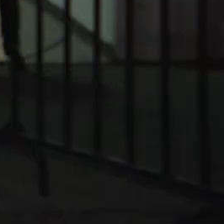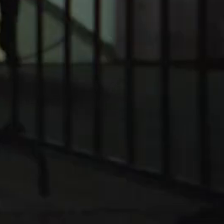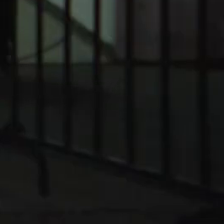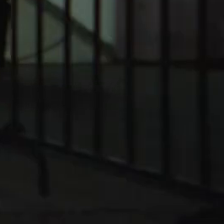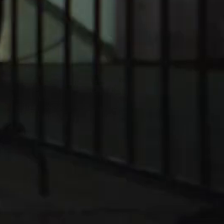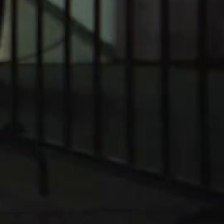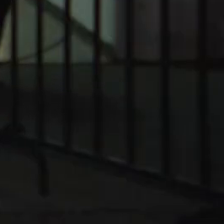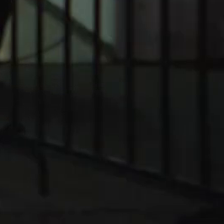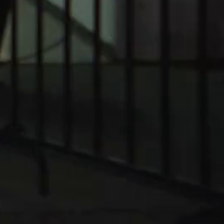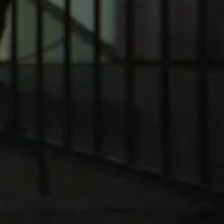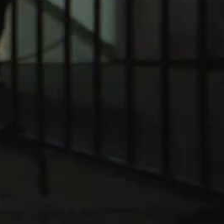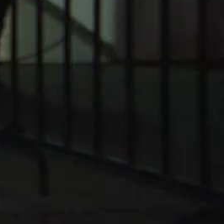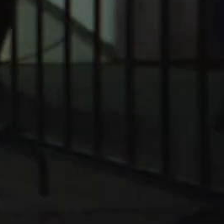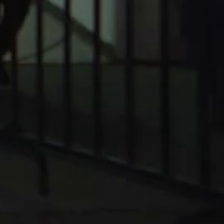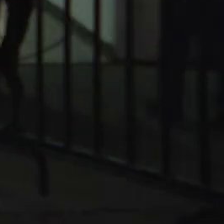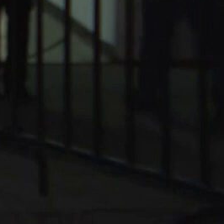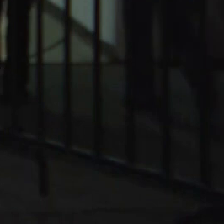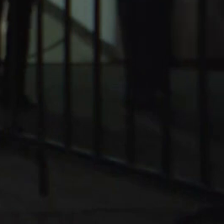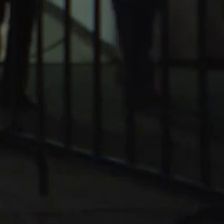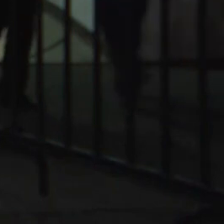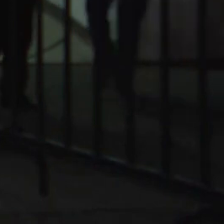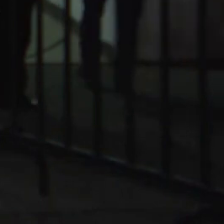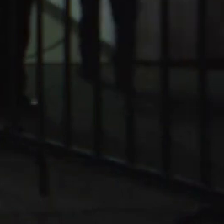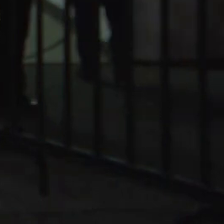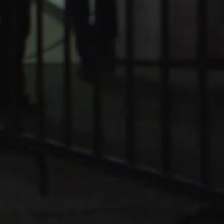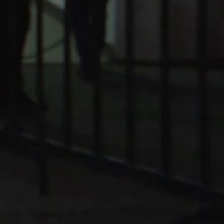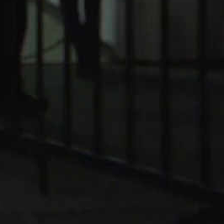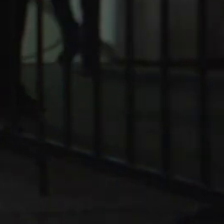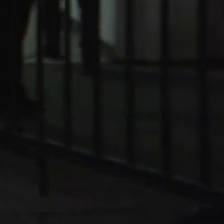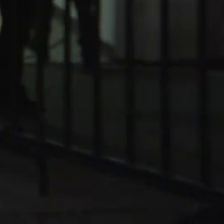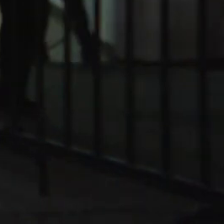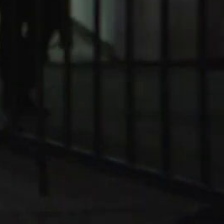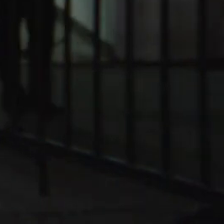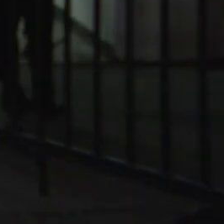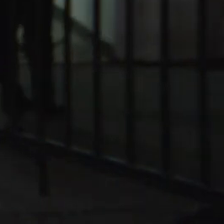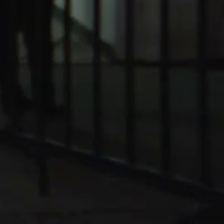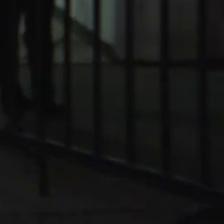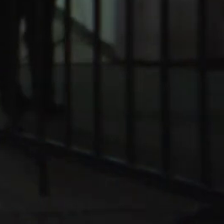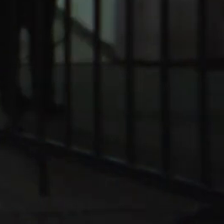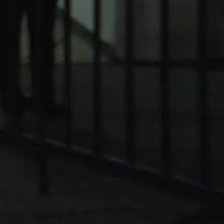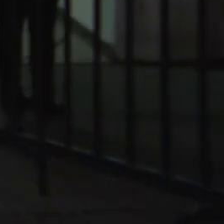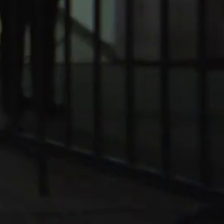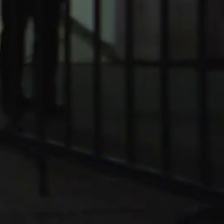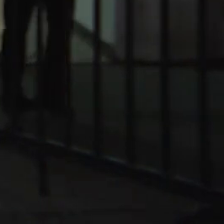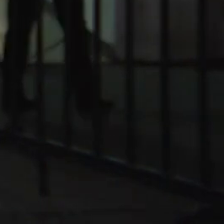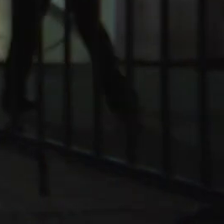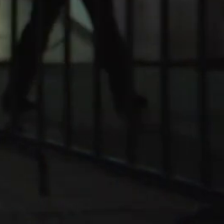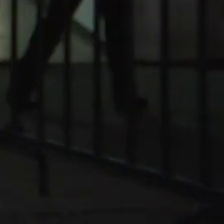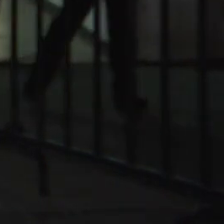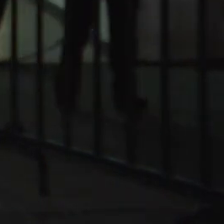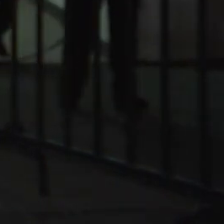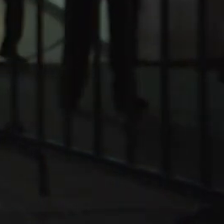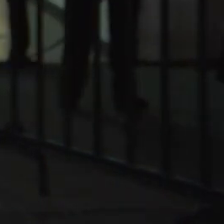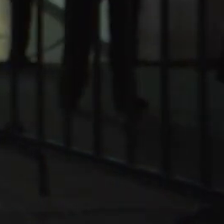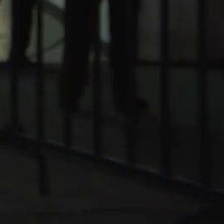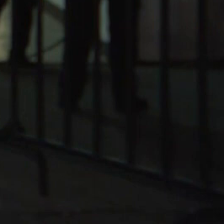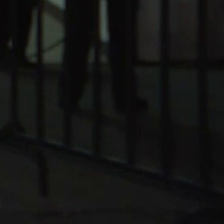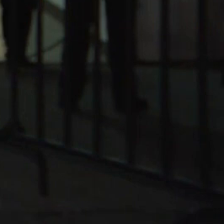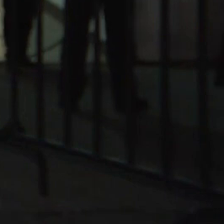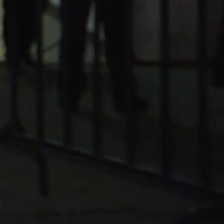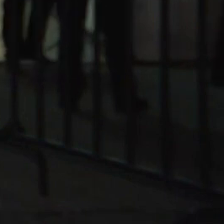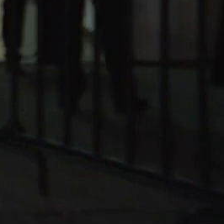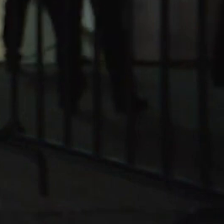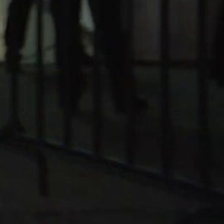Los candidatos también fueron arropados por los líderes nacionales de sus partidos políticos, en tanto que habrá todavía dos debates más